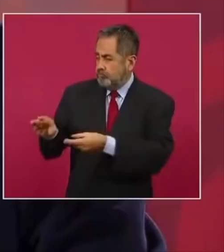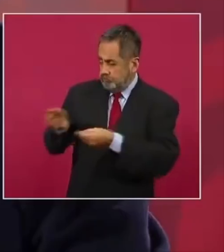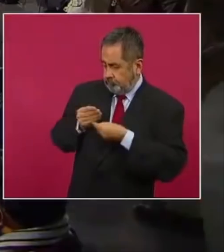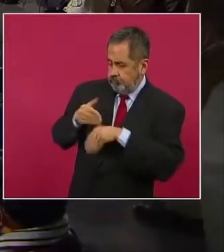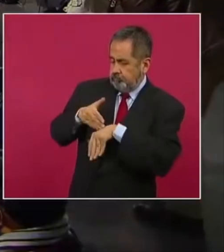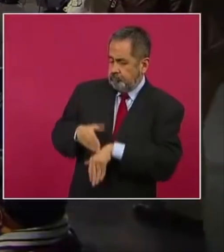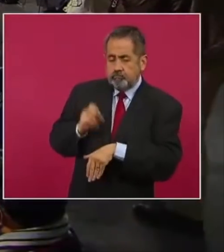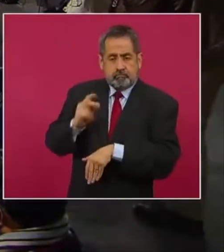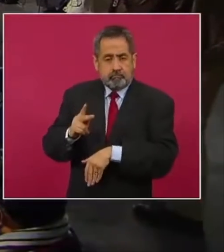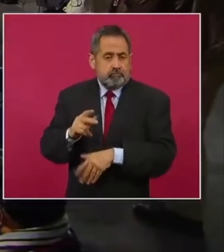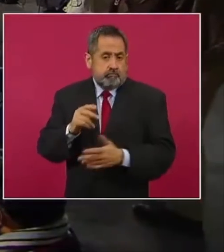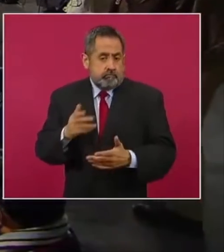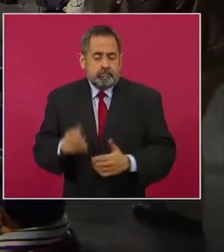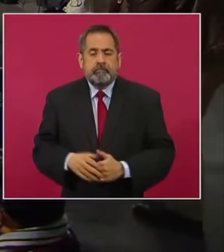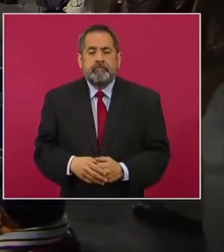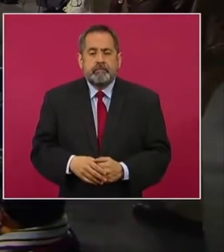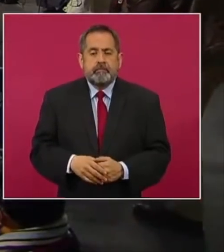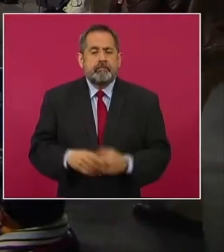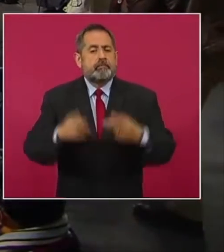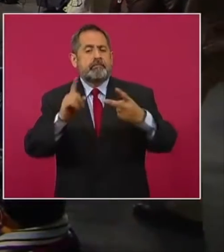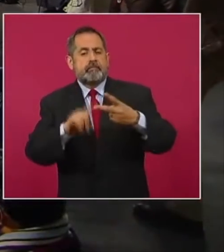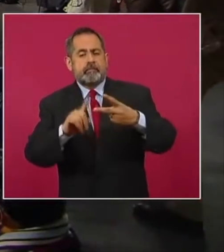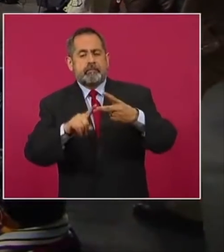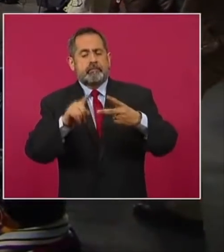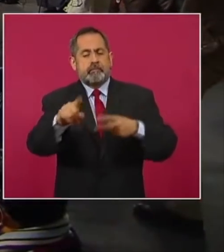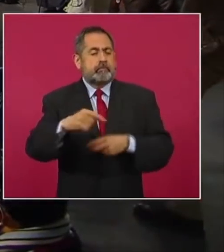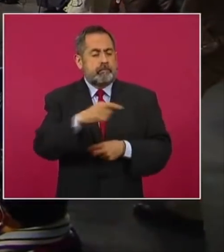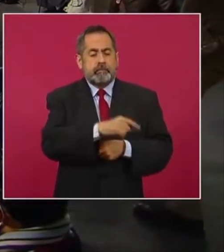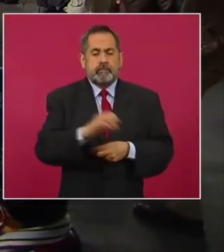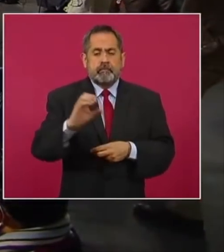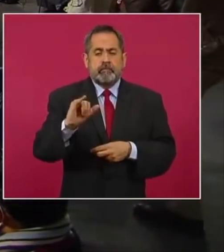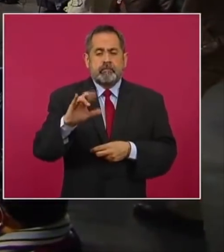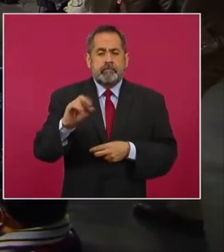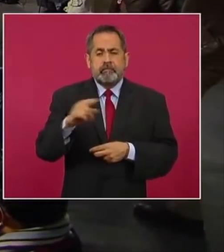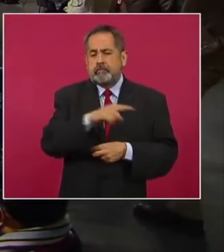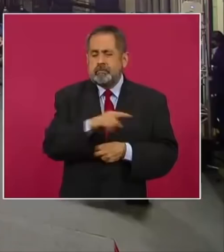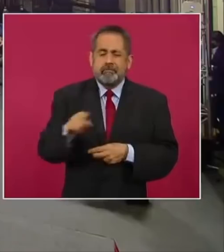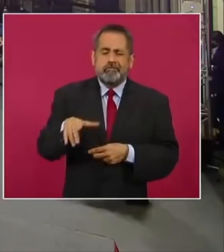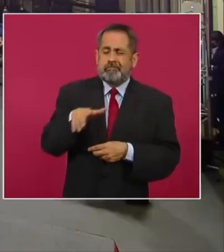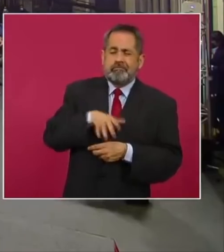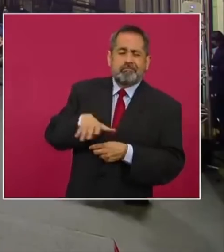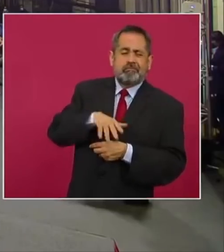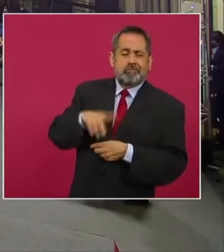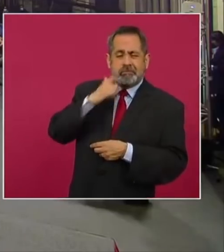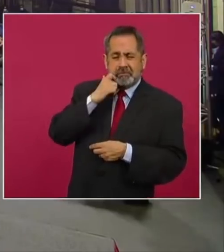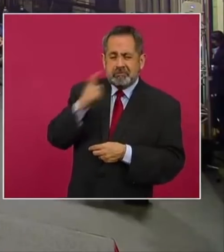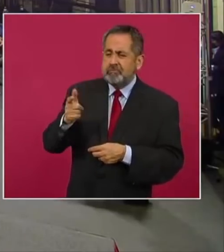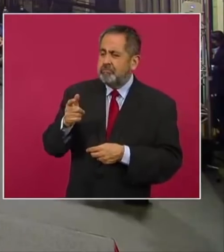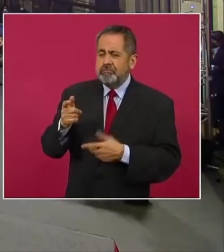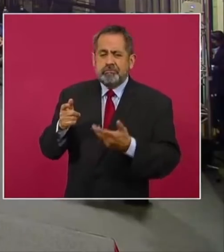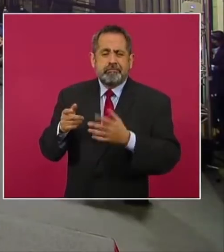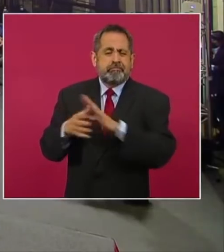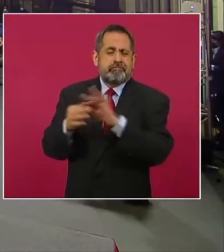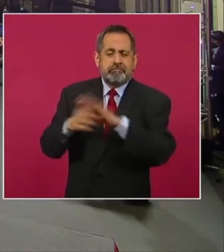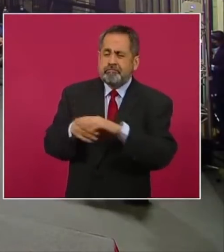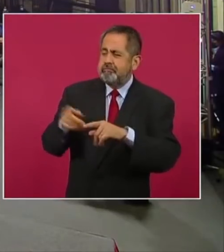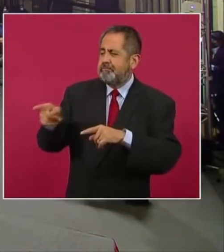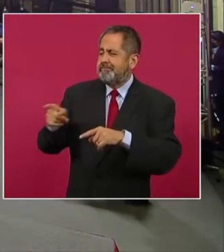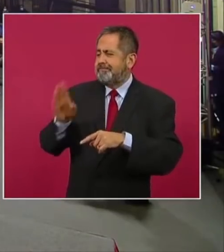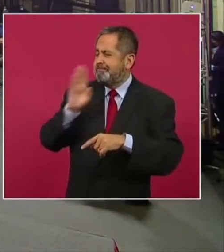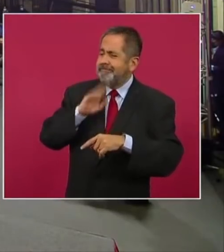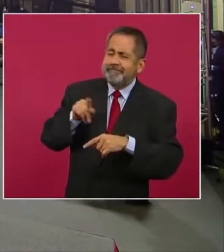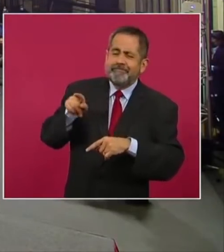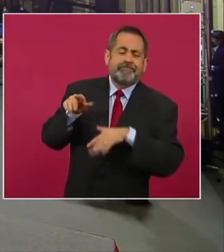medidas. Y respecto a la declaración de Ciro Murayama y el rechazo de recibir los recursos del partido Morena,